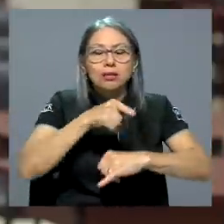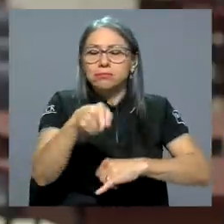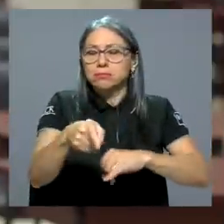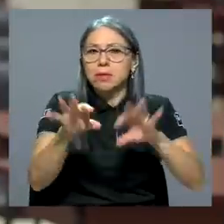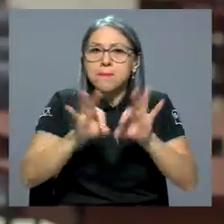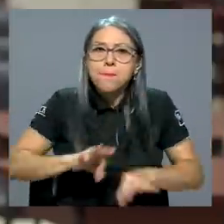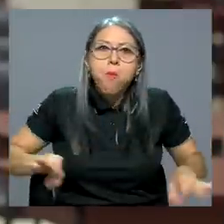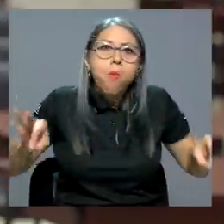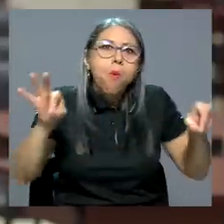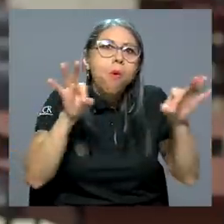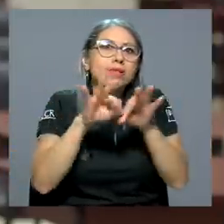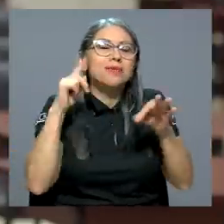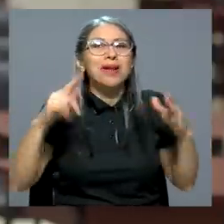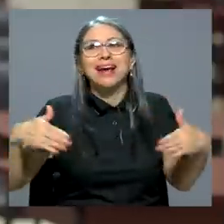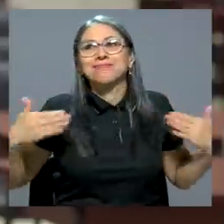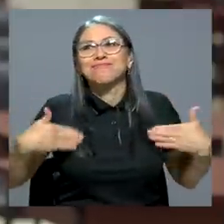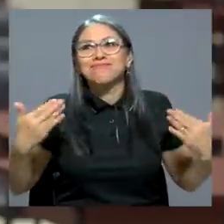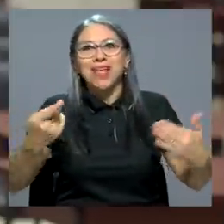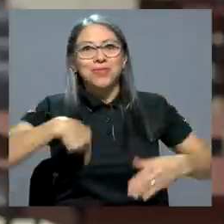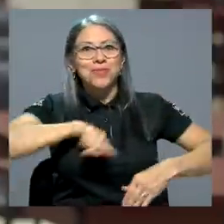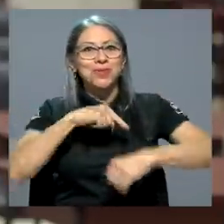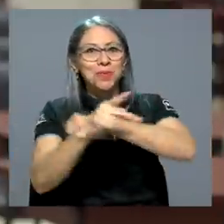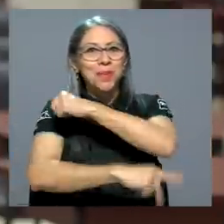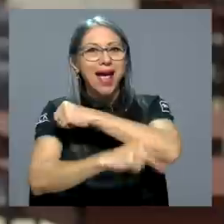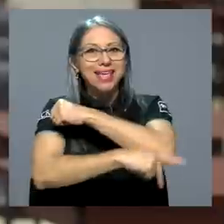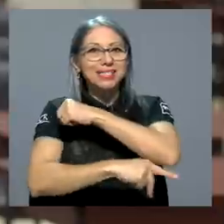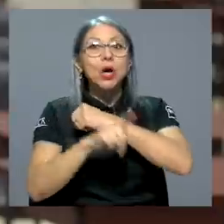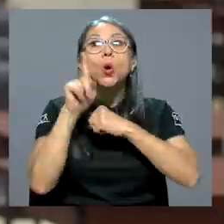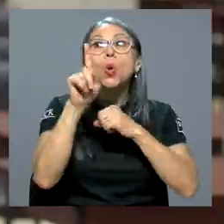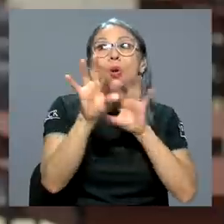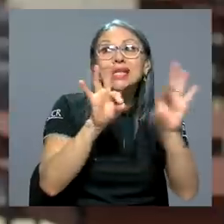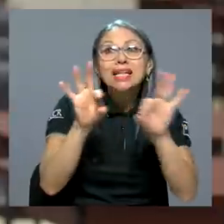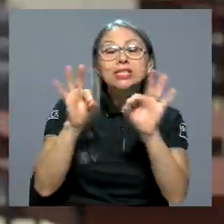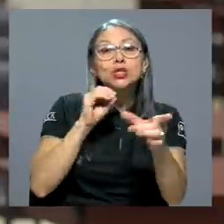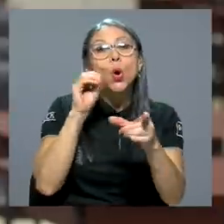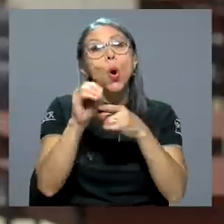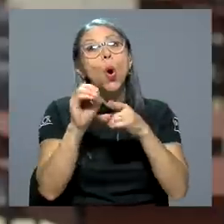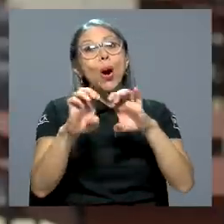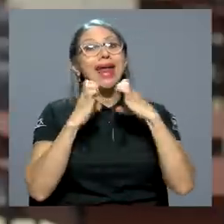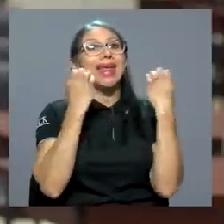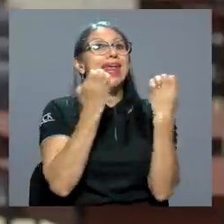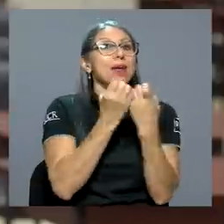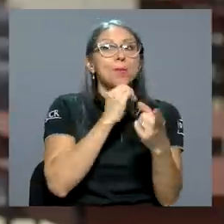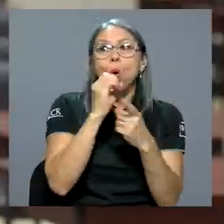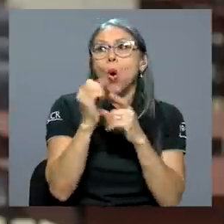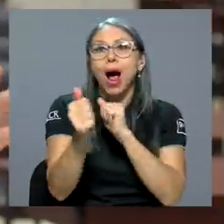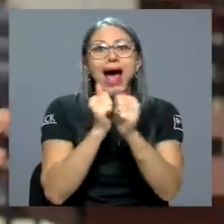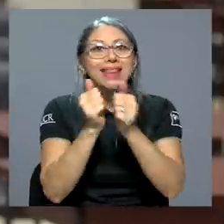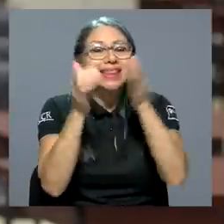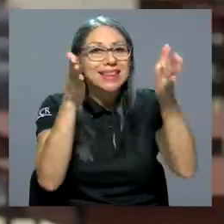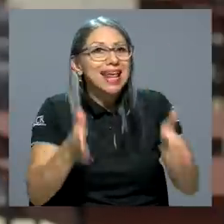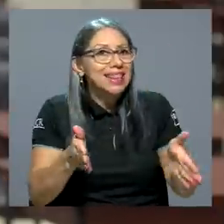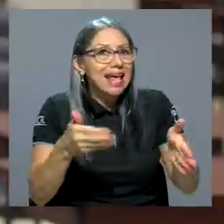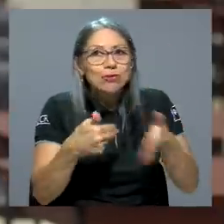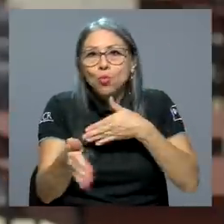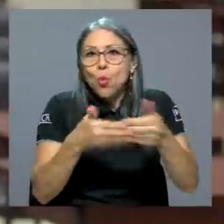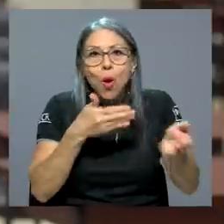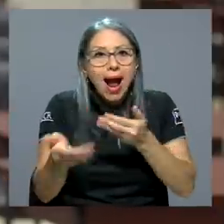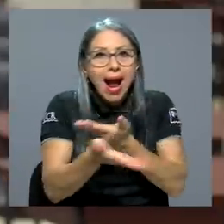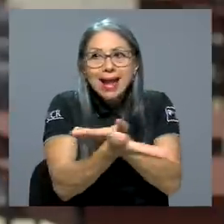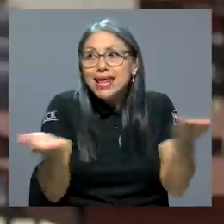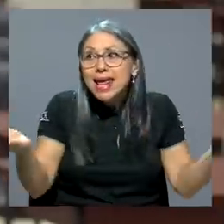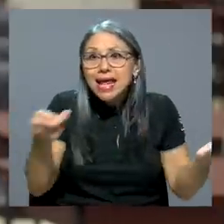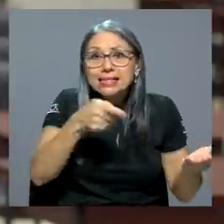muchas alegrías a nuestro país, ¿verdad? Que una selección o un atleta de cualquier disciplina deportiva, un equipo de cualquier deporte colectivo logra